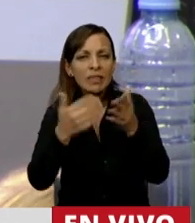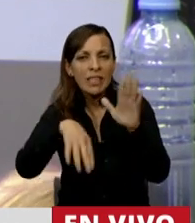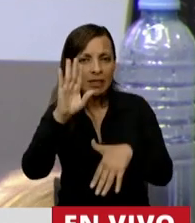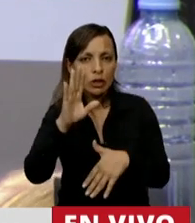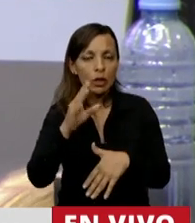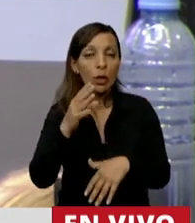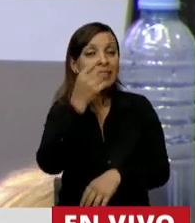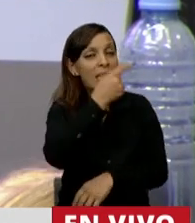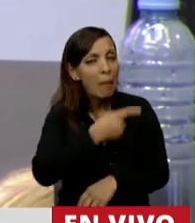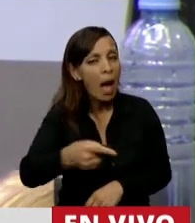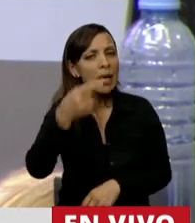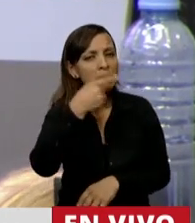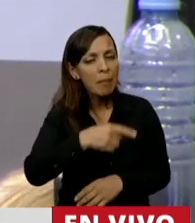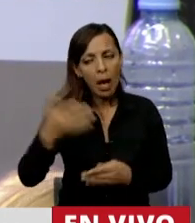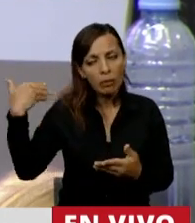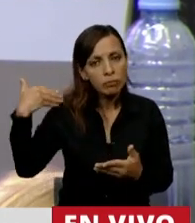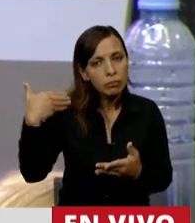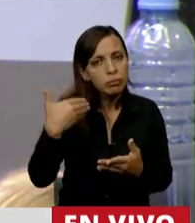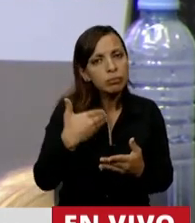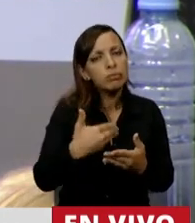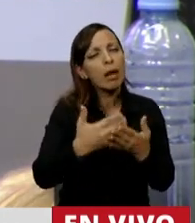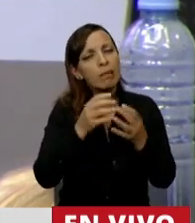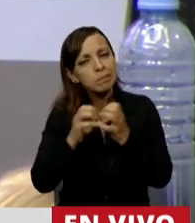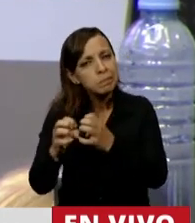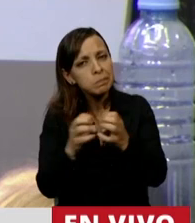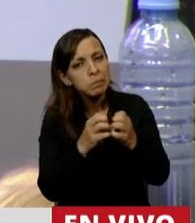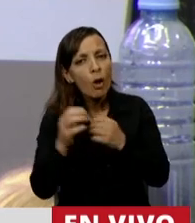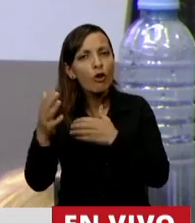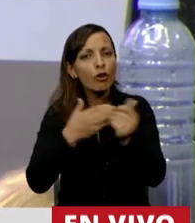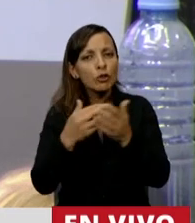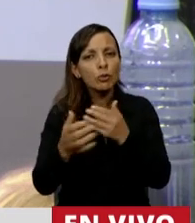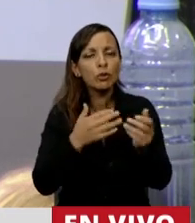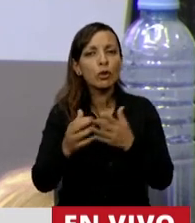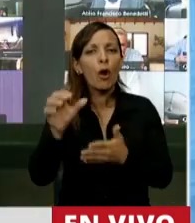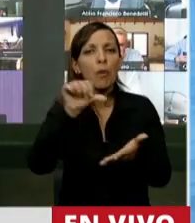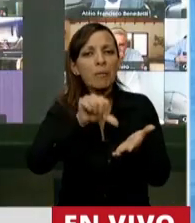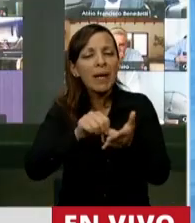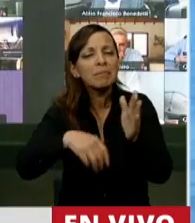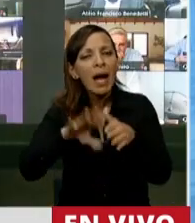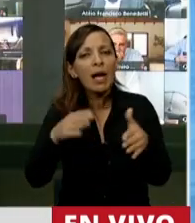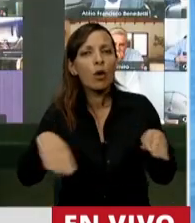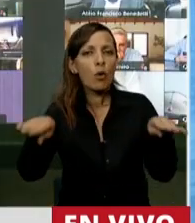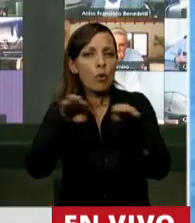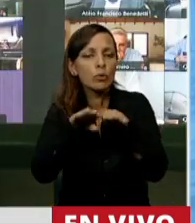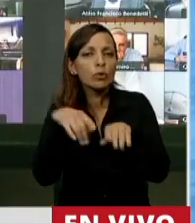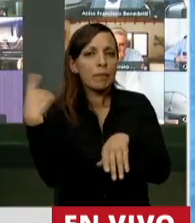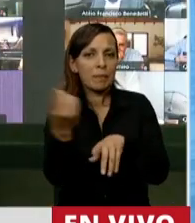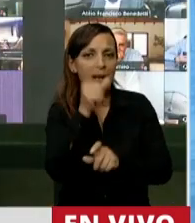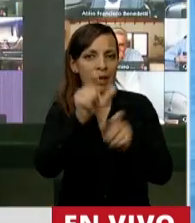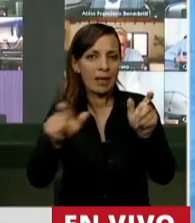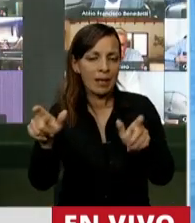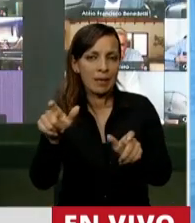de semanas donde venimos construyendo un país más justo para todos y todas las argentinas.